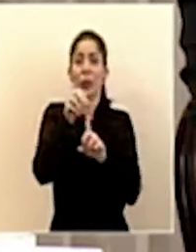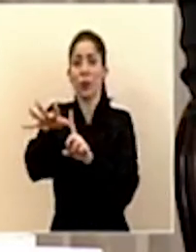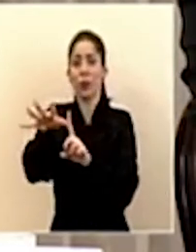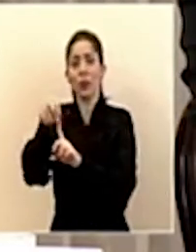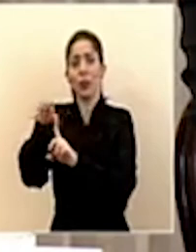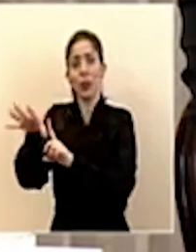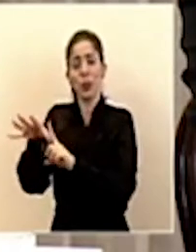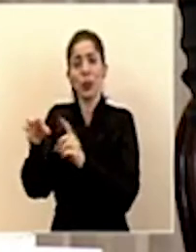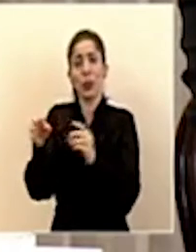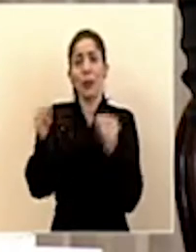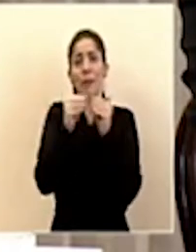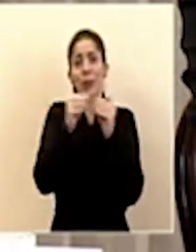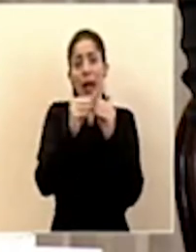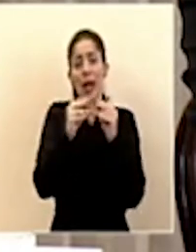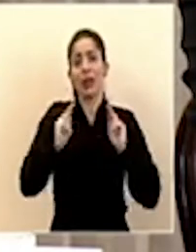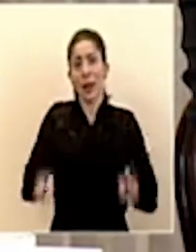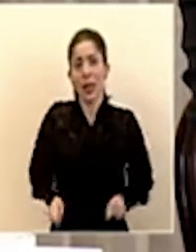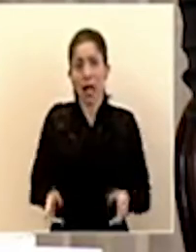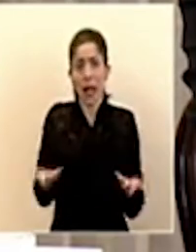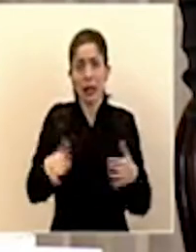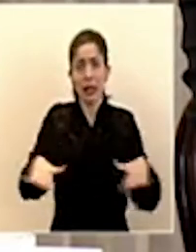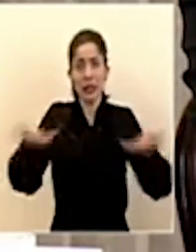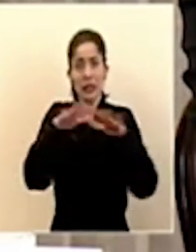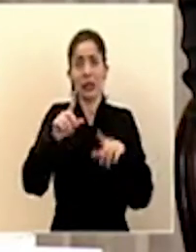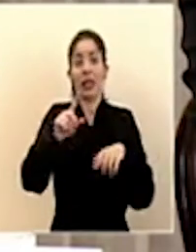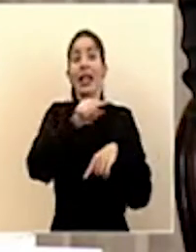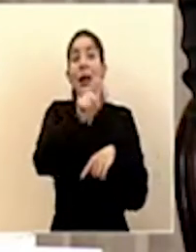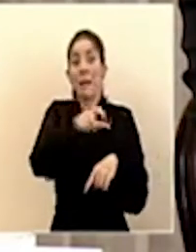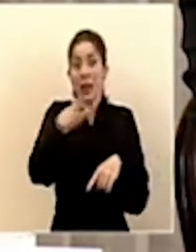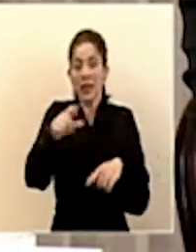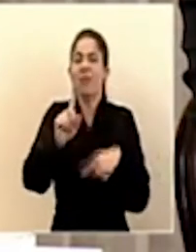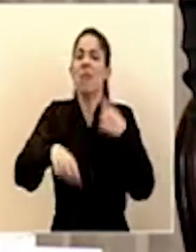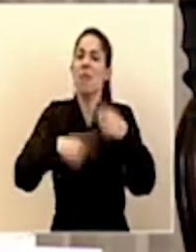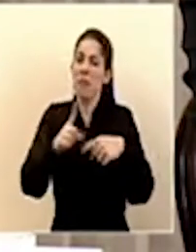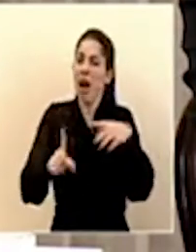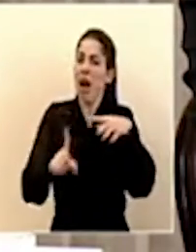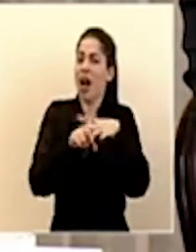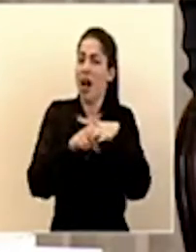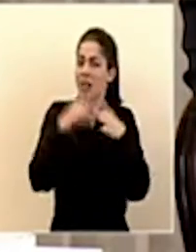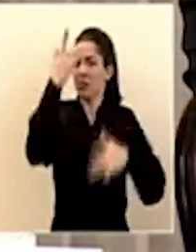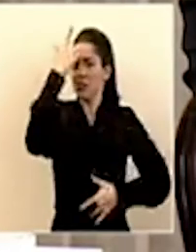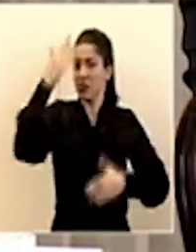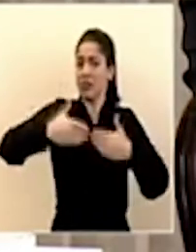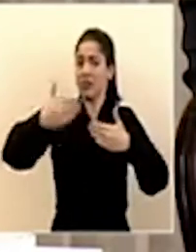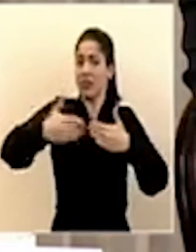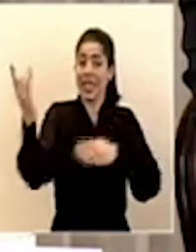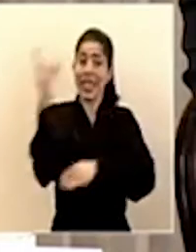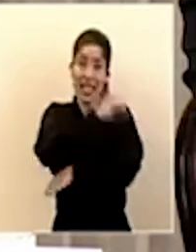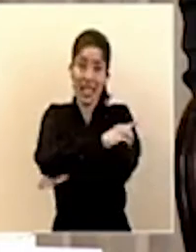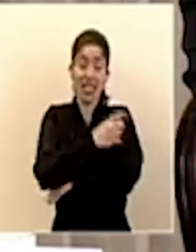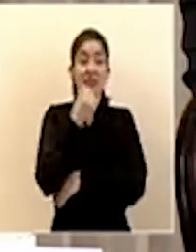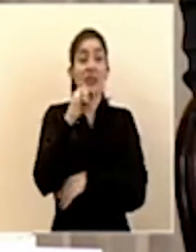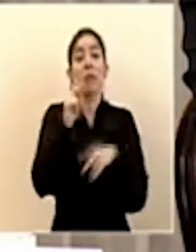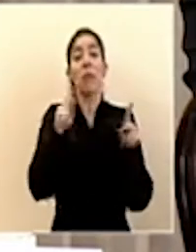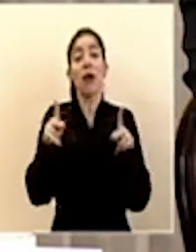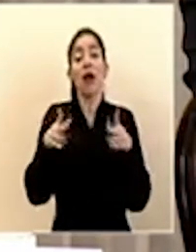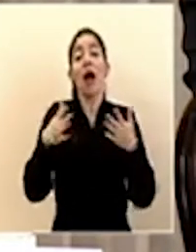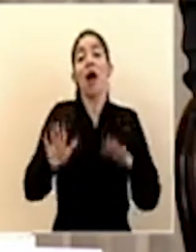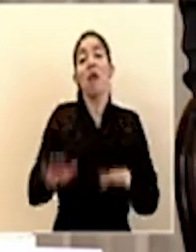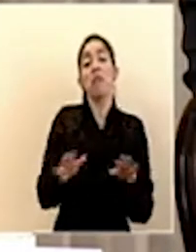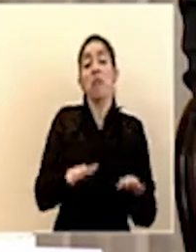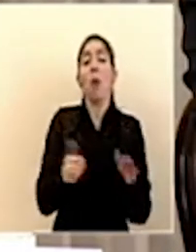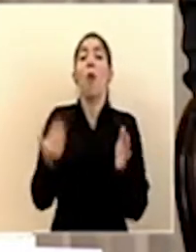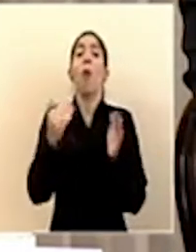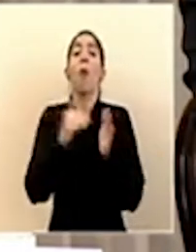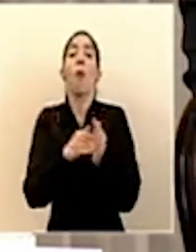más habitantes de nuestro país y que van a manifestar síntomas en los siguientes días y si bajamos la guardia si otra vez